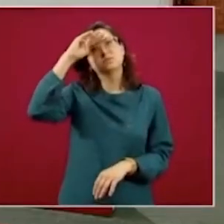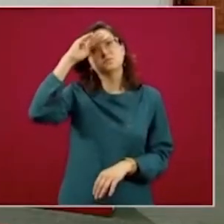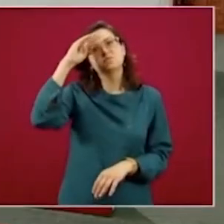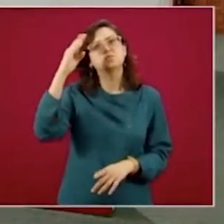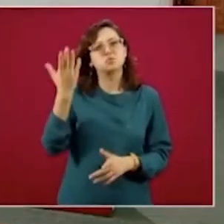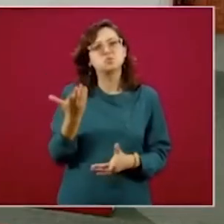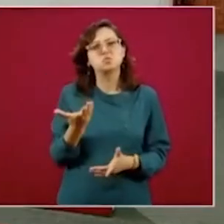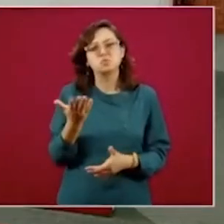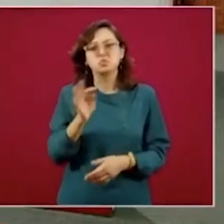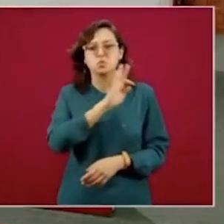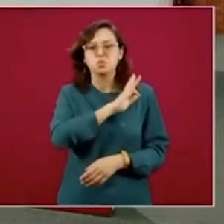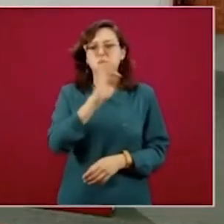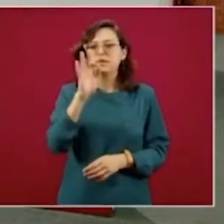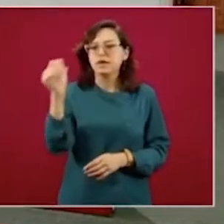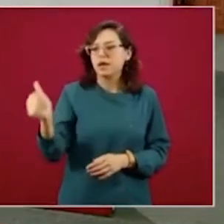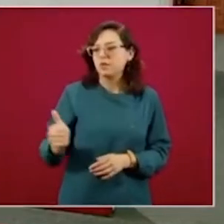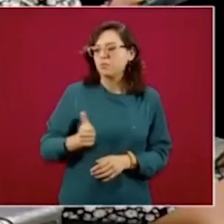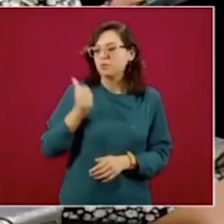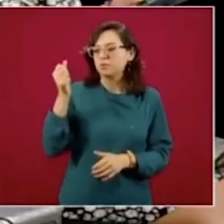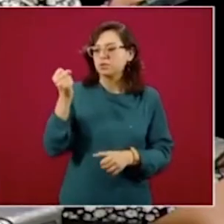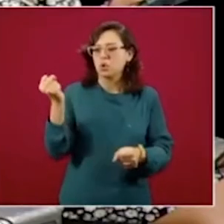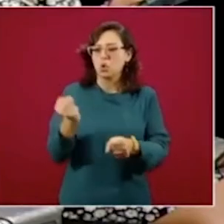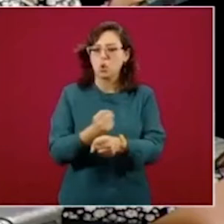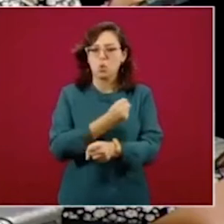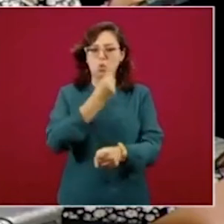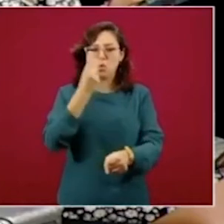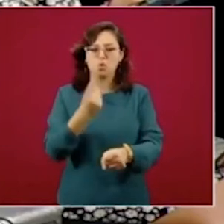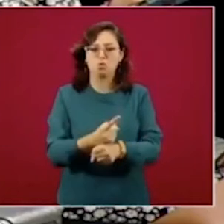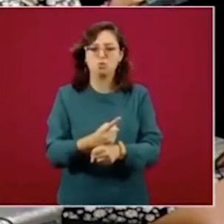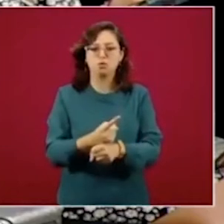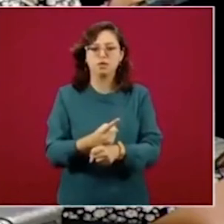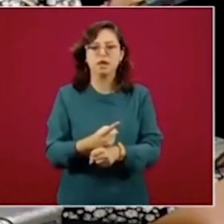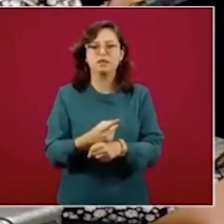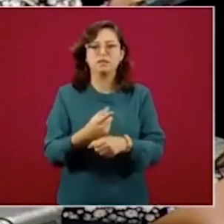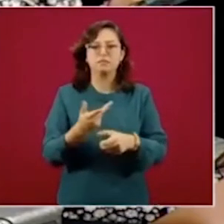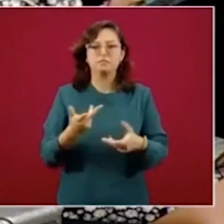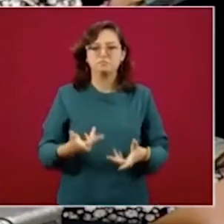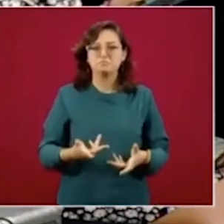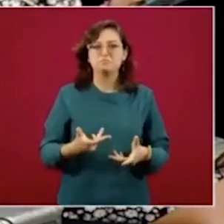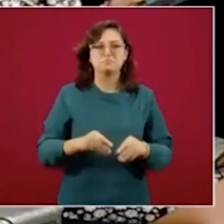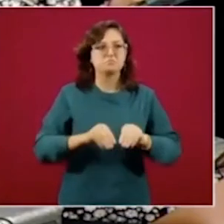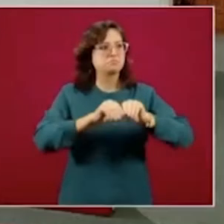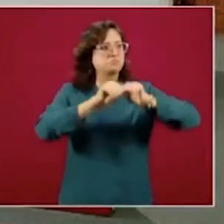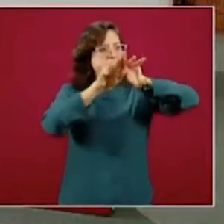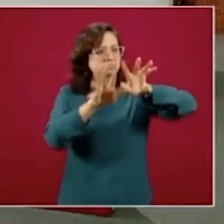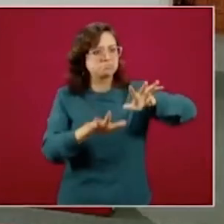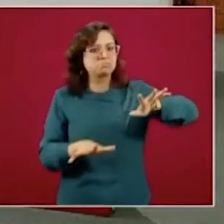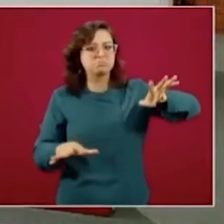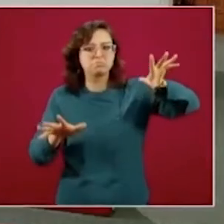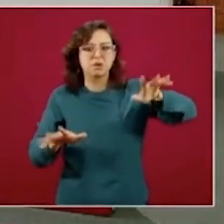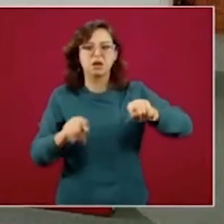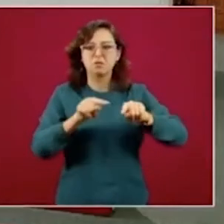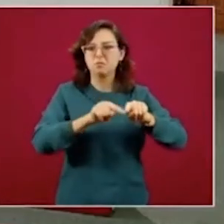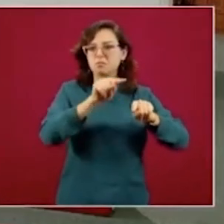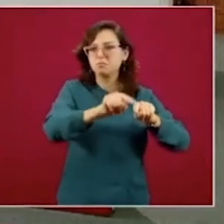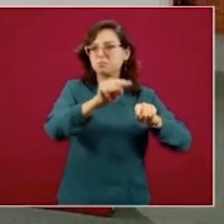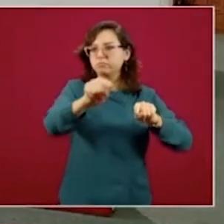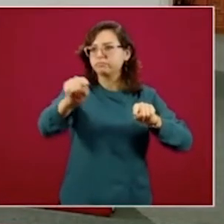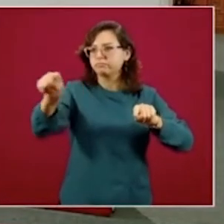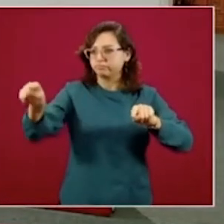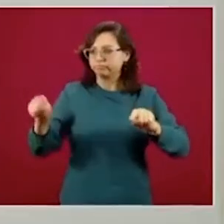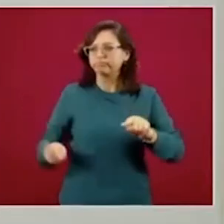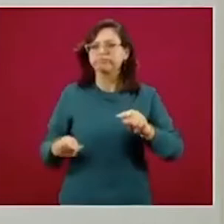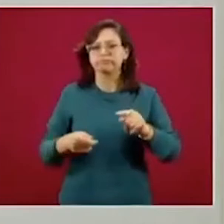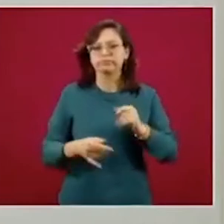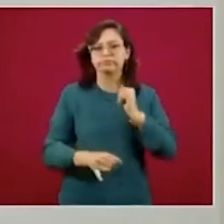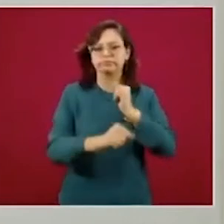los hitos o de los compromisos que tenía de cubrir las localidades y pasamos